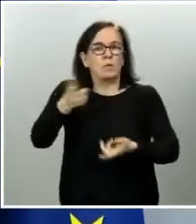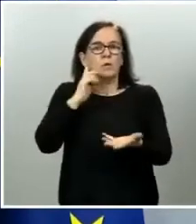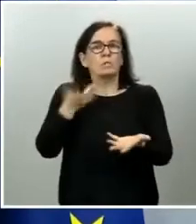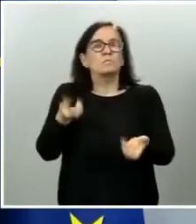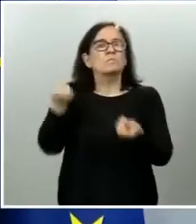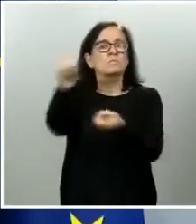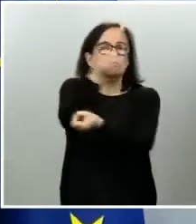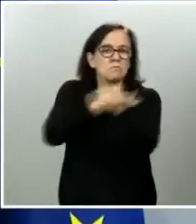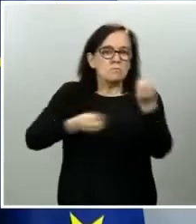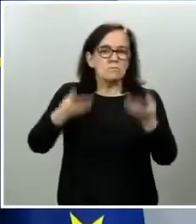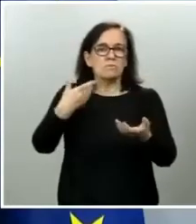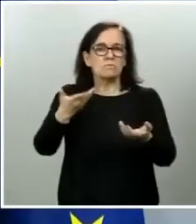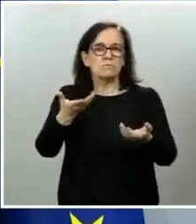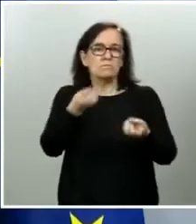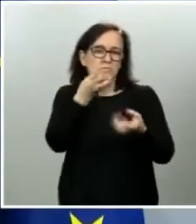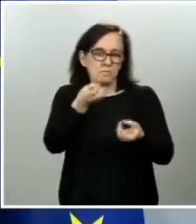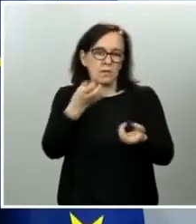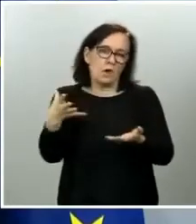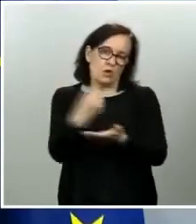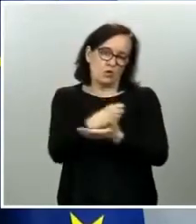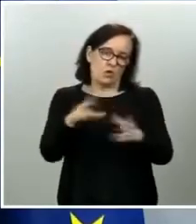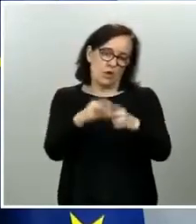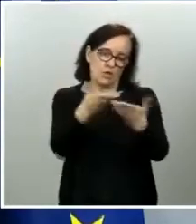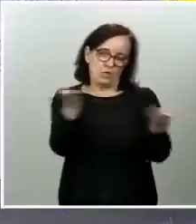conocimiento a toda la sociedad.